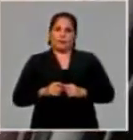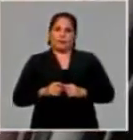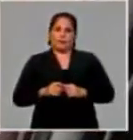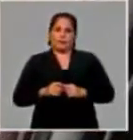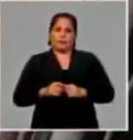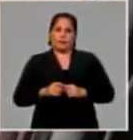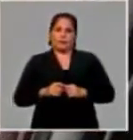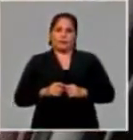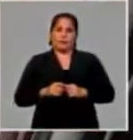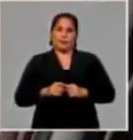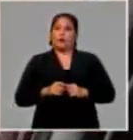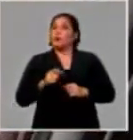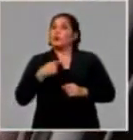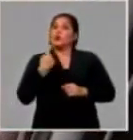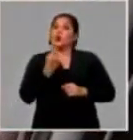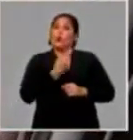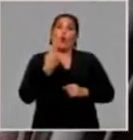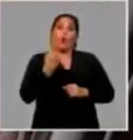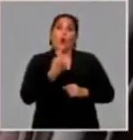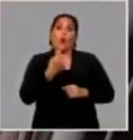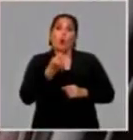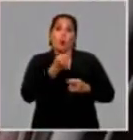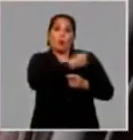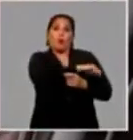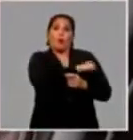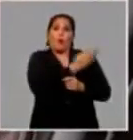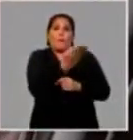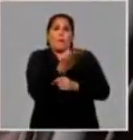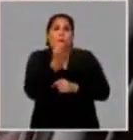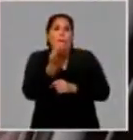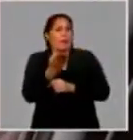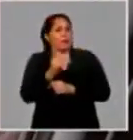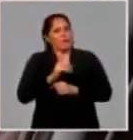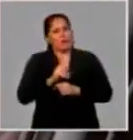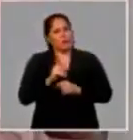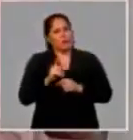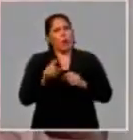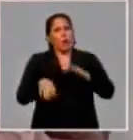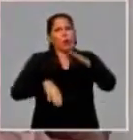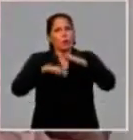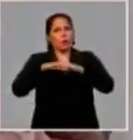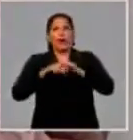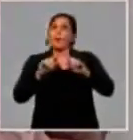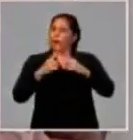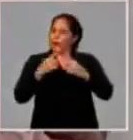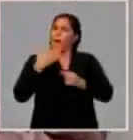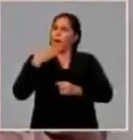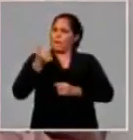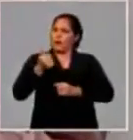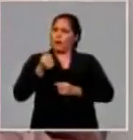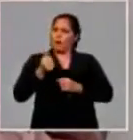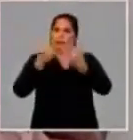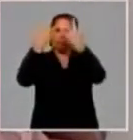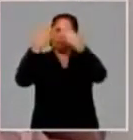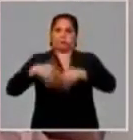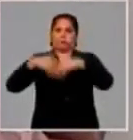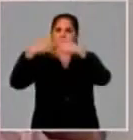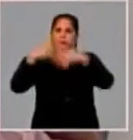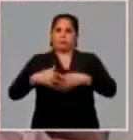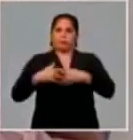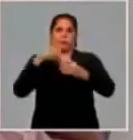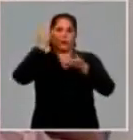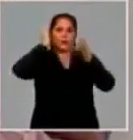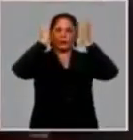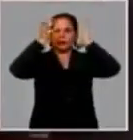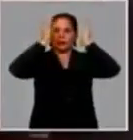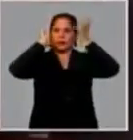para toda la demanda, pero es una gestión mejor que la del pasado. Alivia y mejora, como decía nuestra Presidenta, en